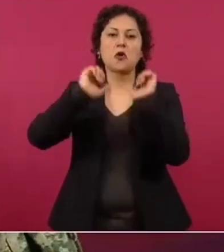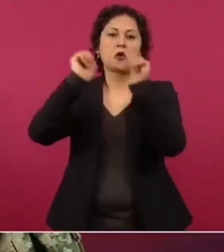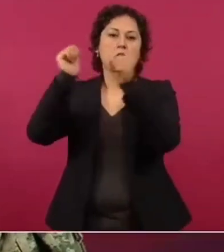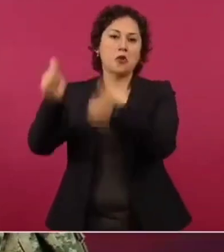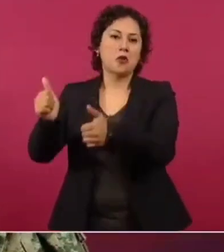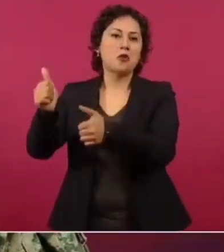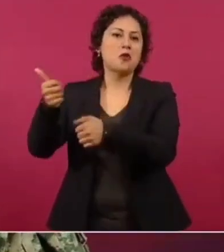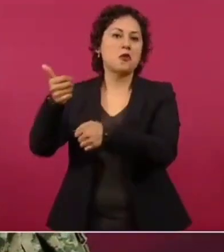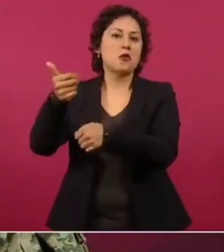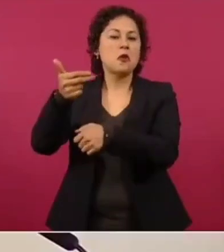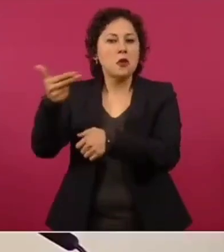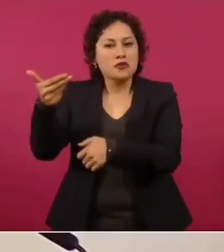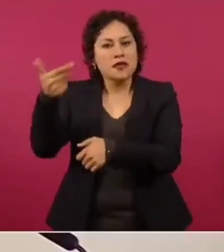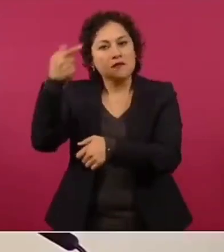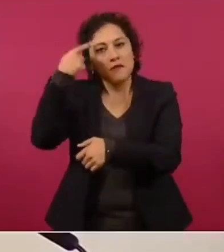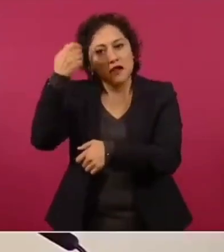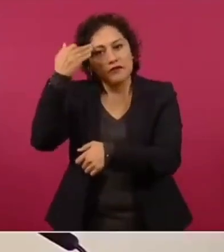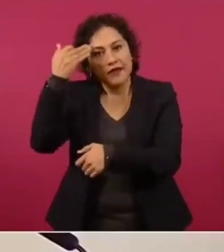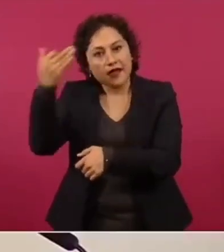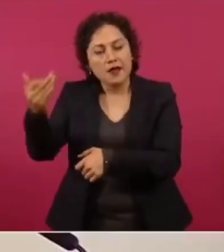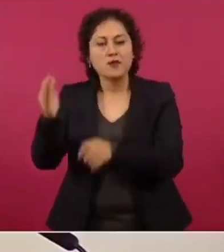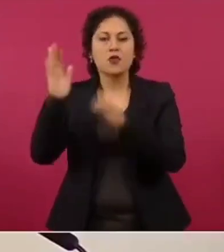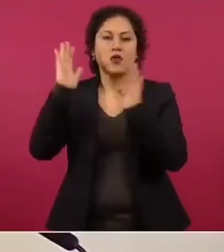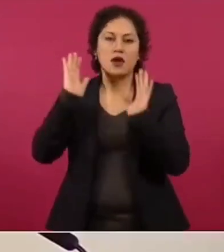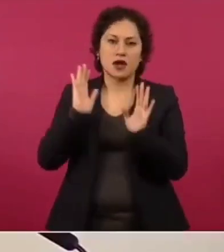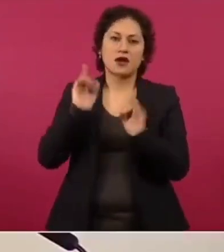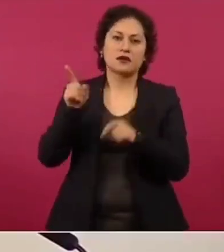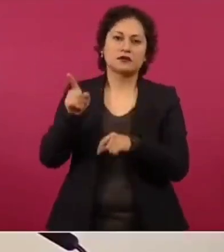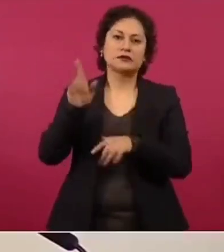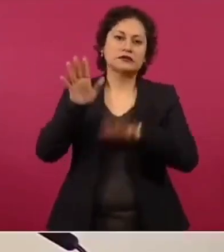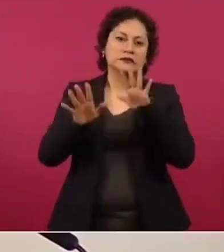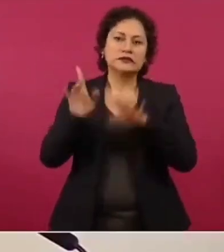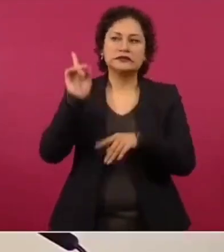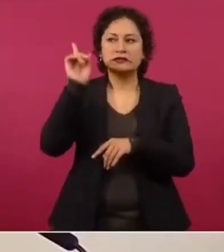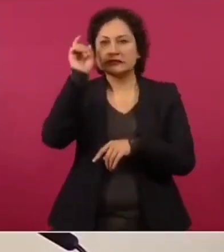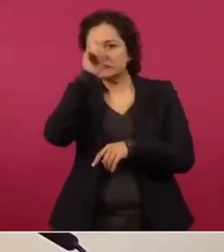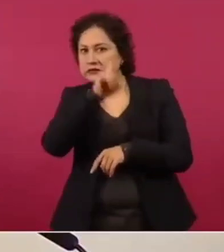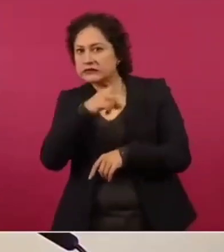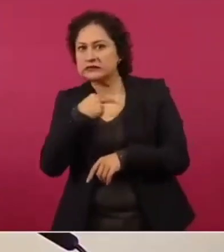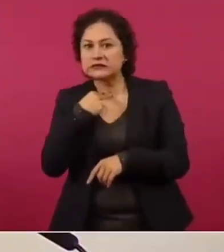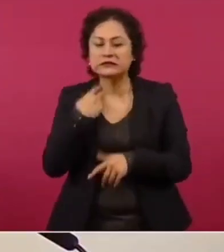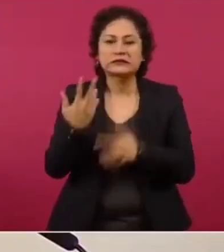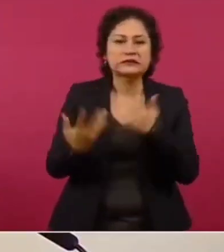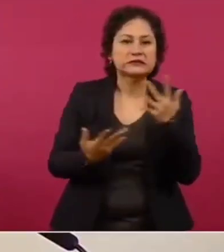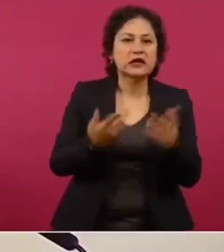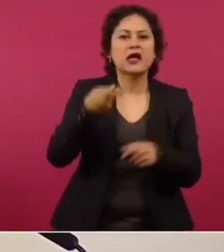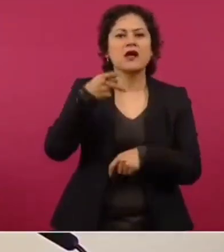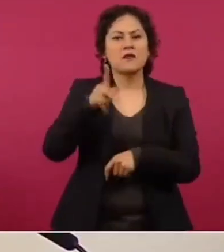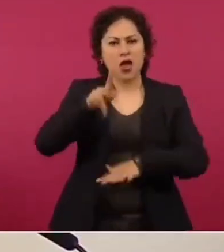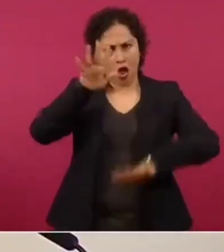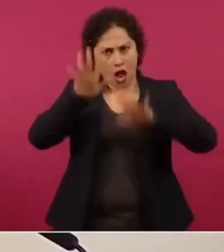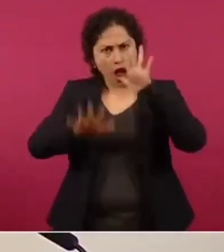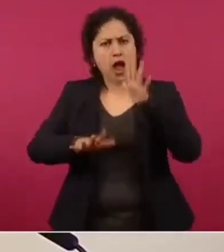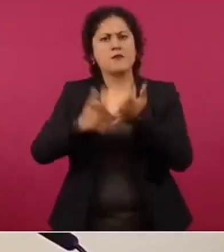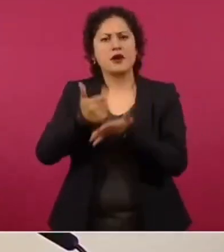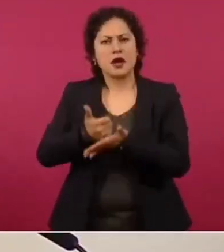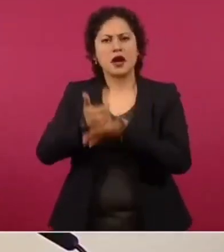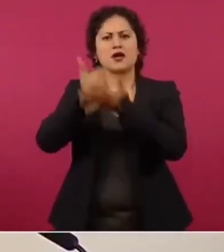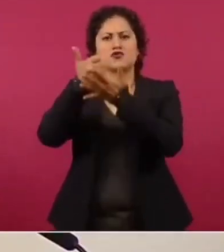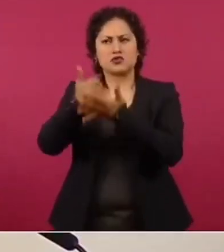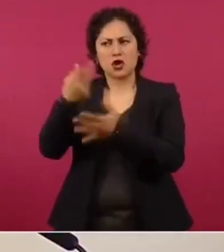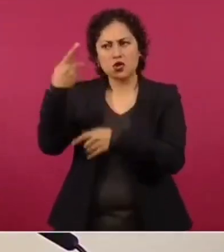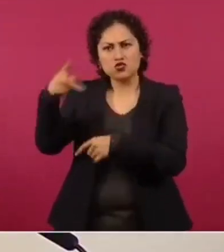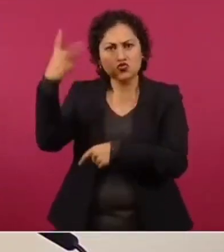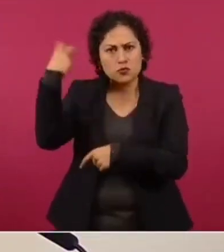tenemos tanta posibilidad, pero sí en ocasiones lo que son viáticos, lo que es alojamiento, si